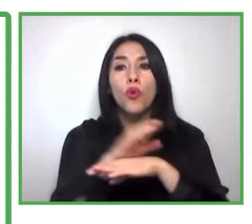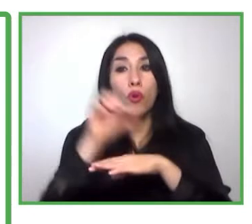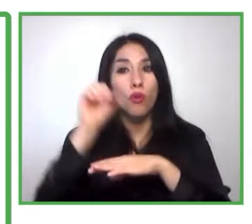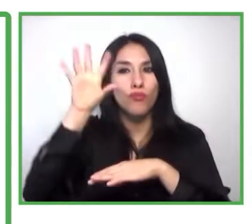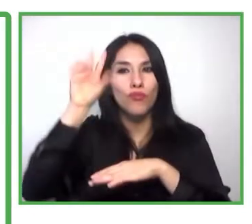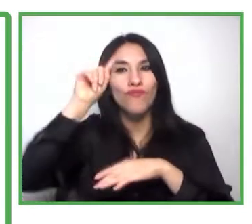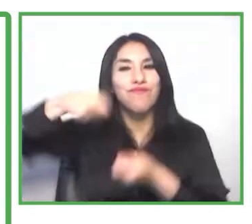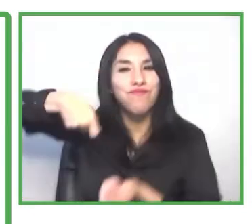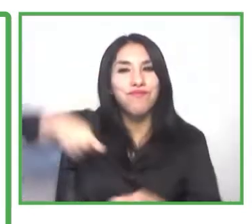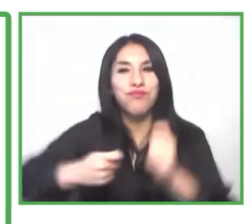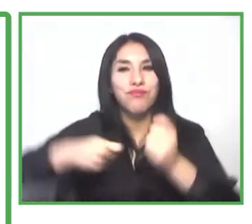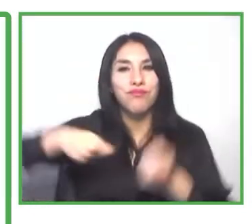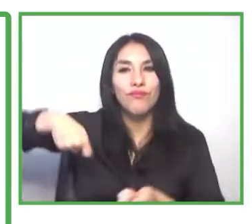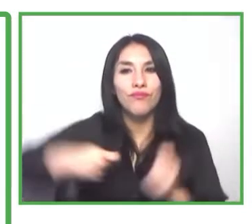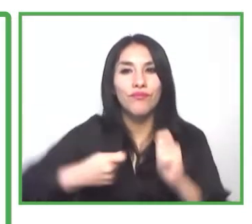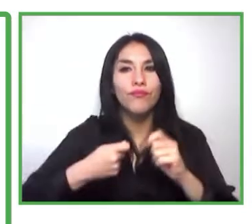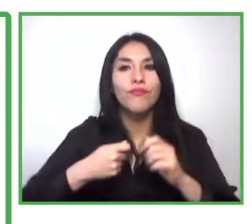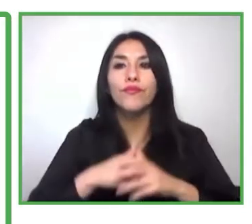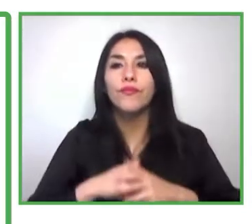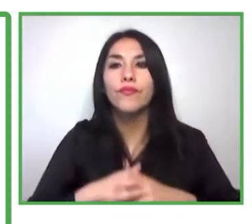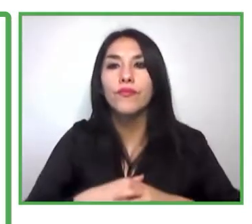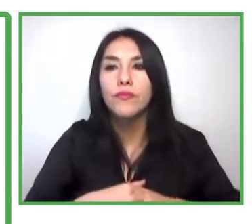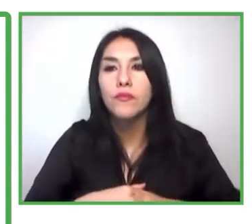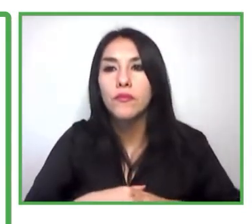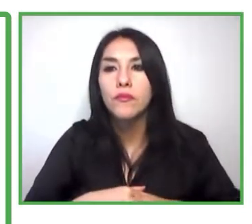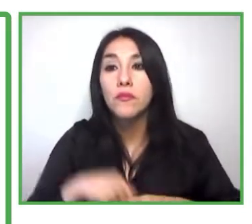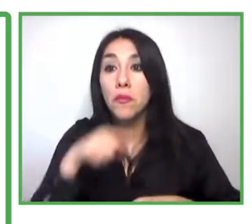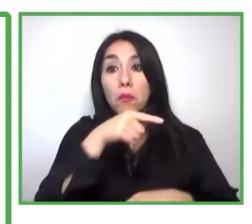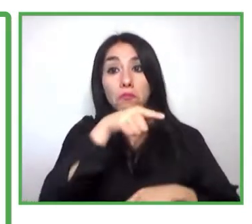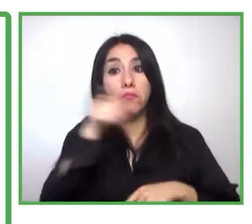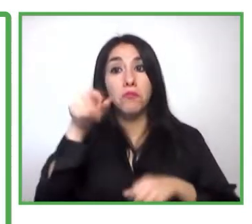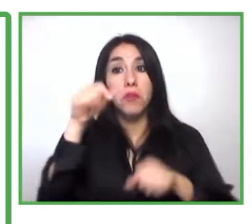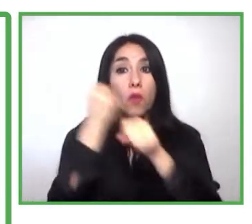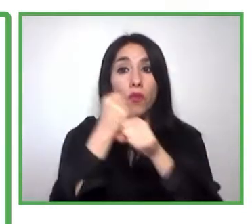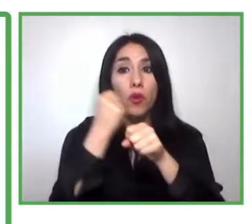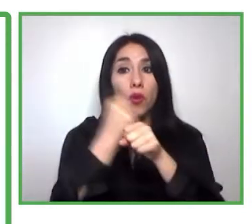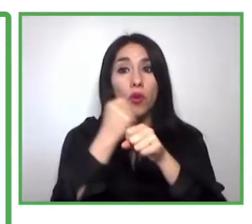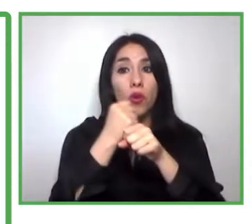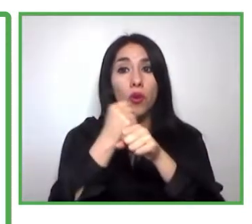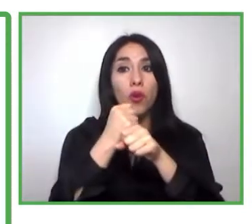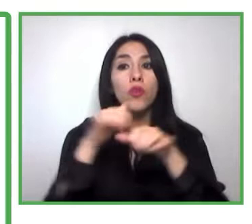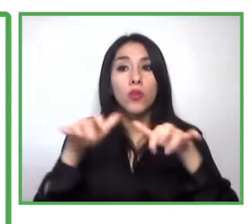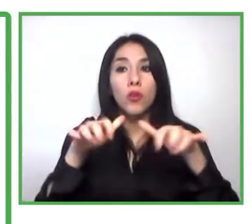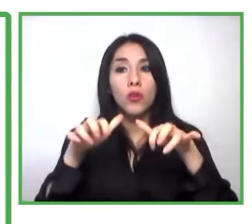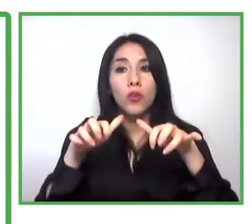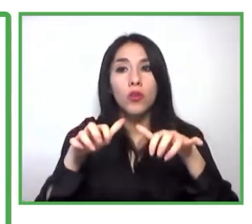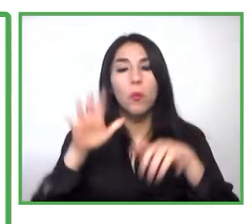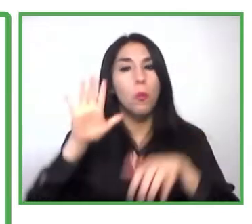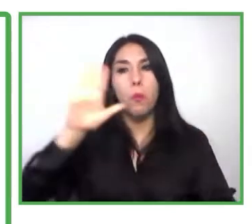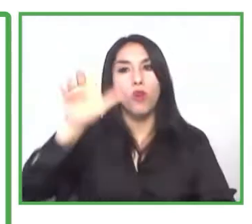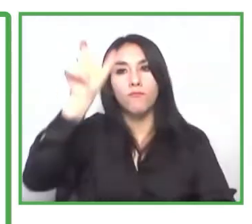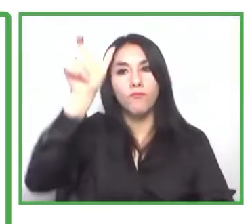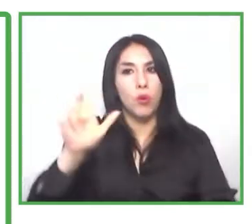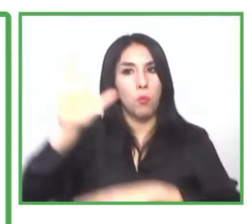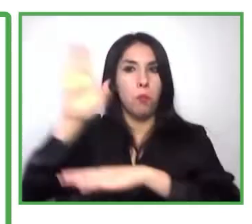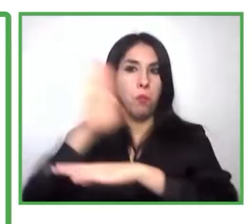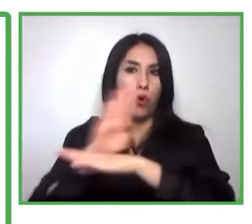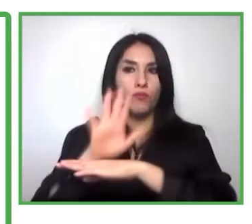herramientas internas de reclutamiento y selección. Entonces, desde aquí, también la tecnología la consideramos que fuese